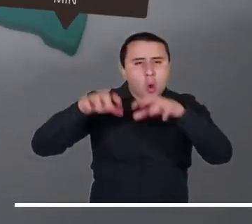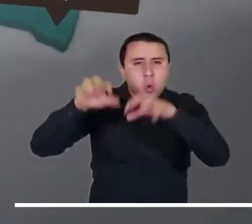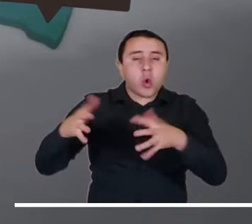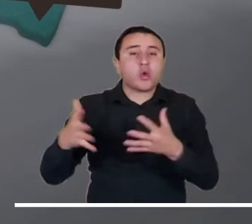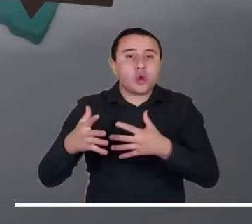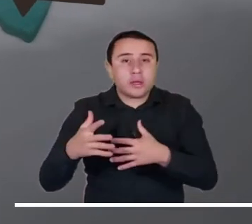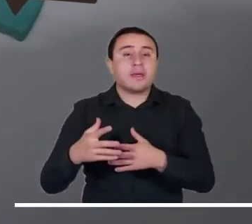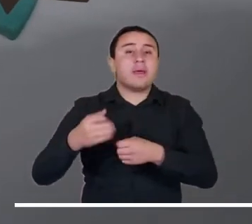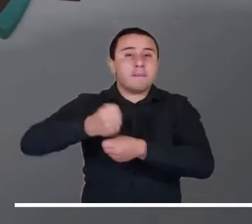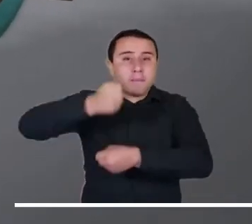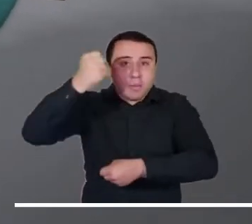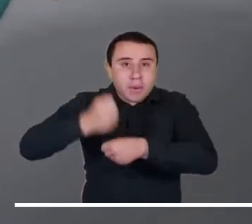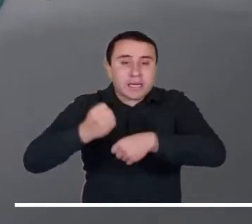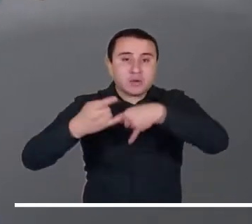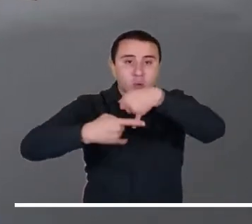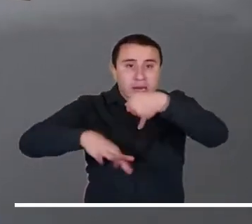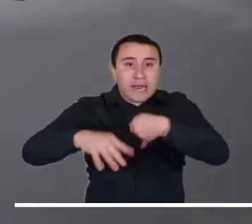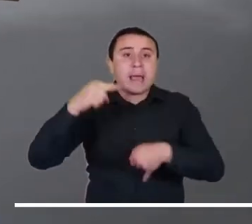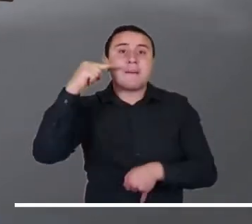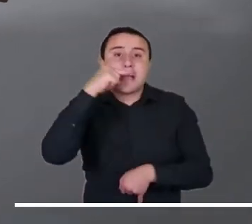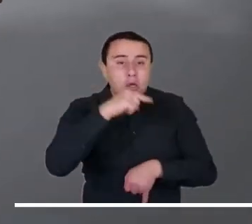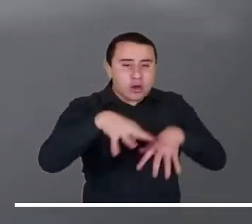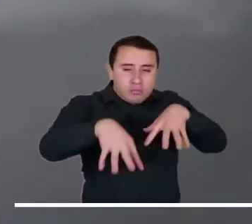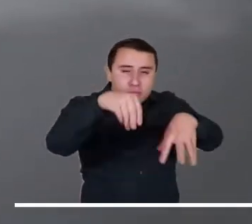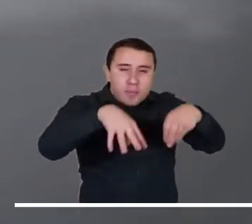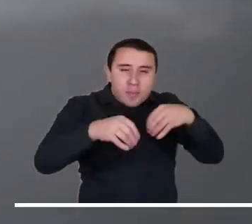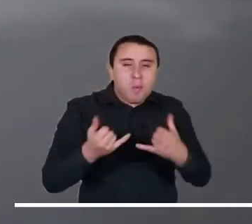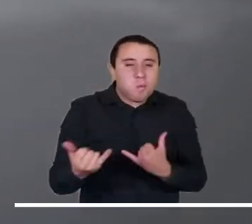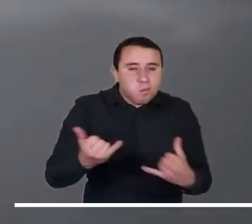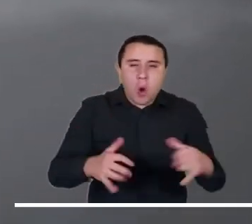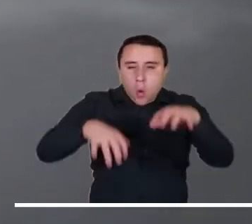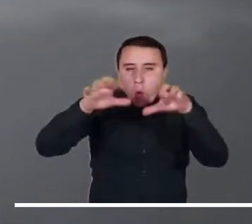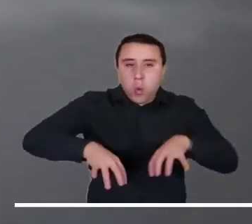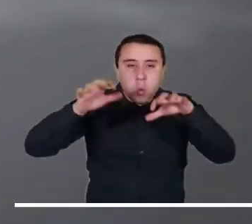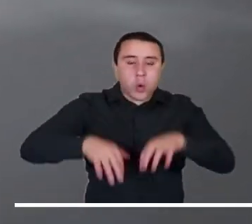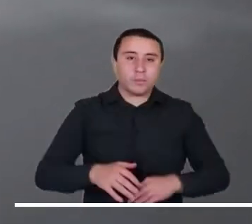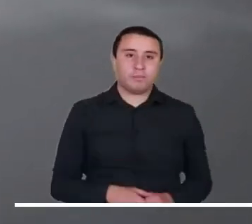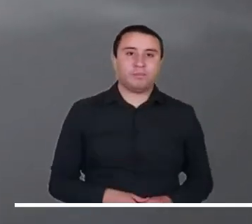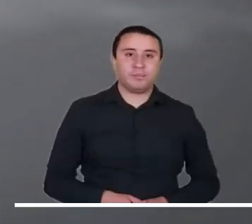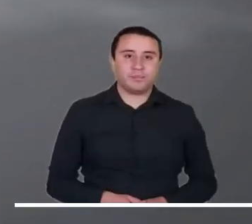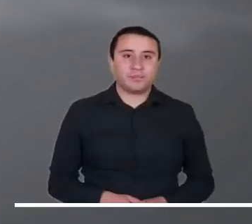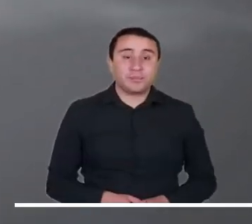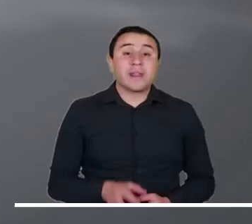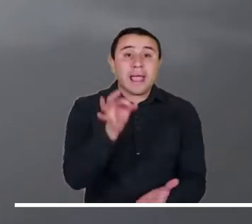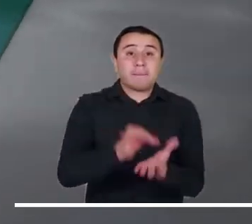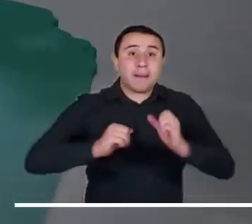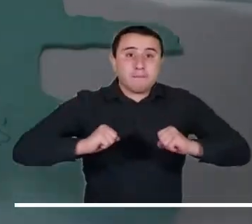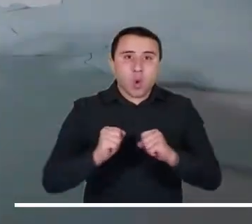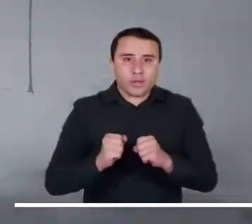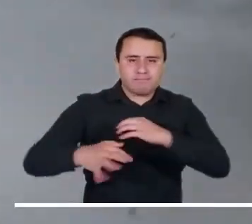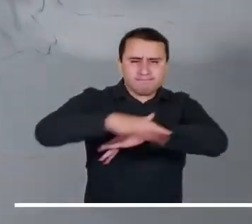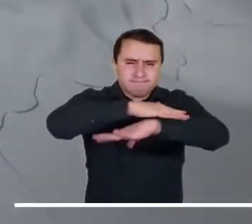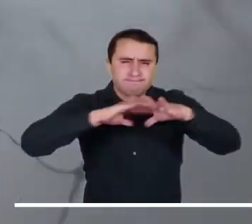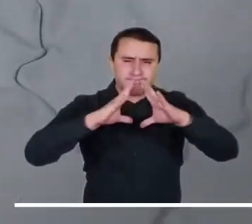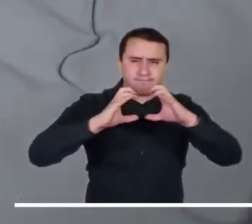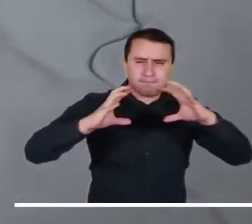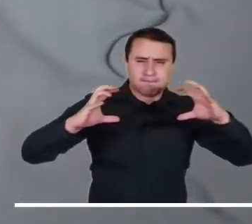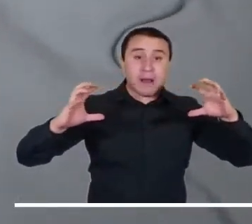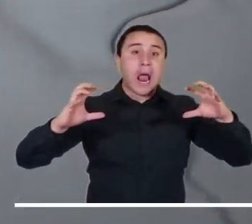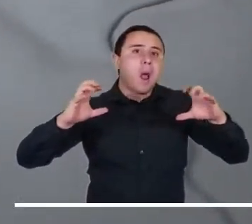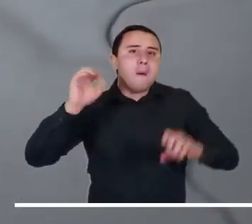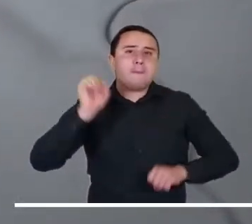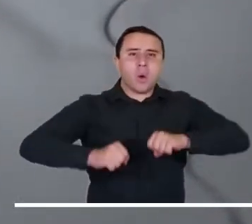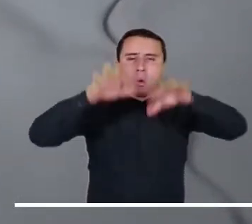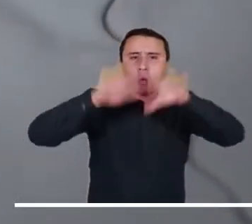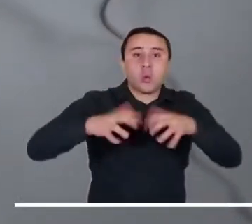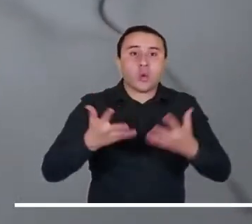se advierten en el oriente de Baupés, Sur de Guainía y de Amazonas y sectores del Piedemonte amazónico. La presencia de algunos núcleos nubosos